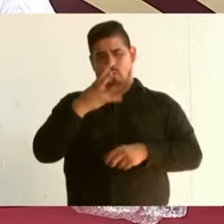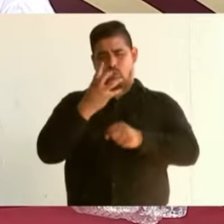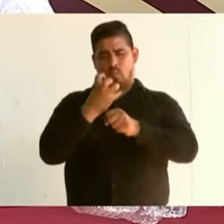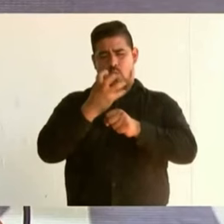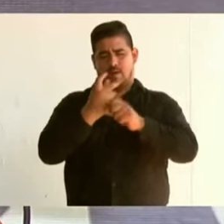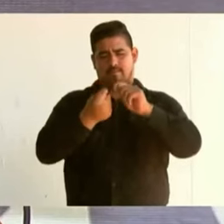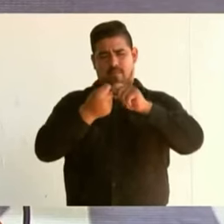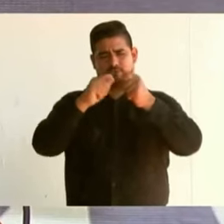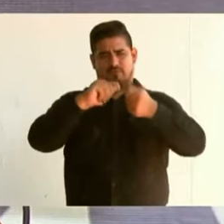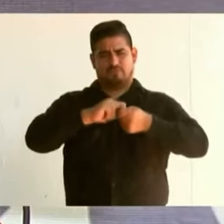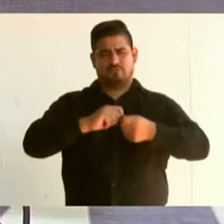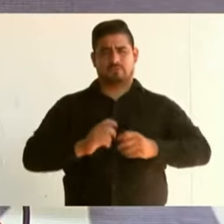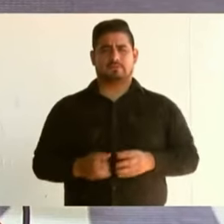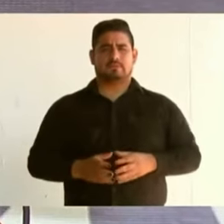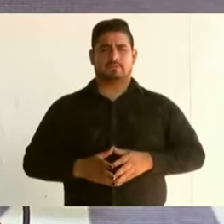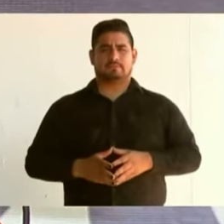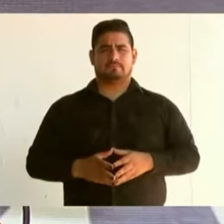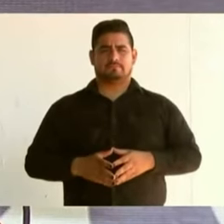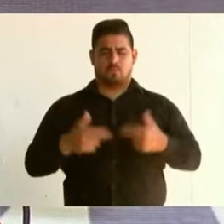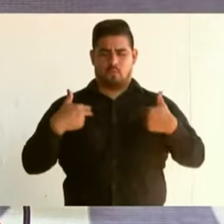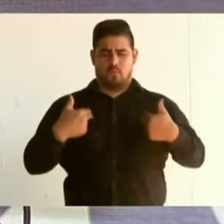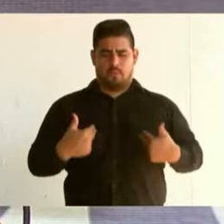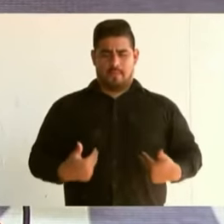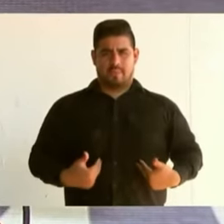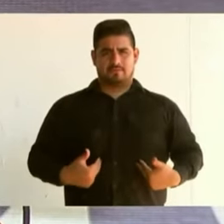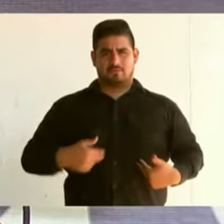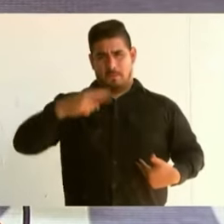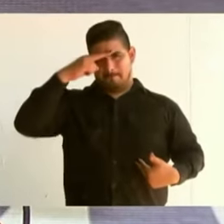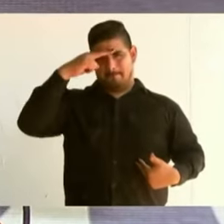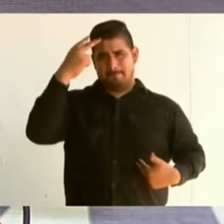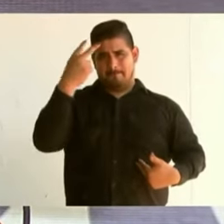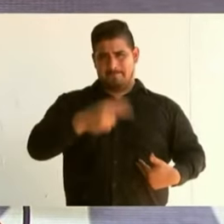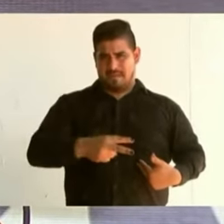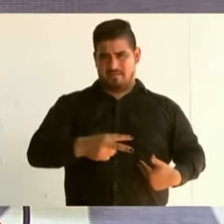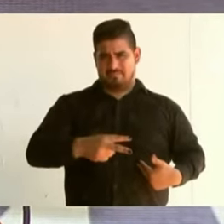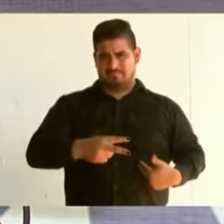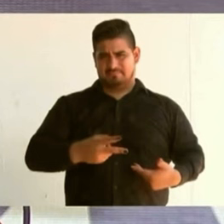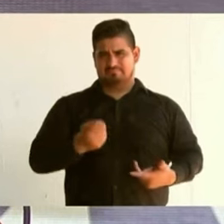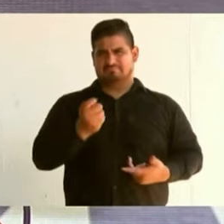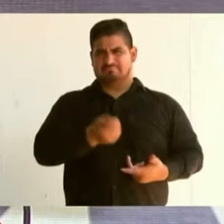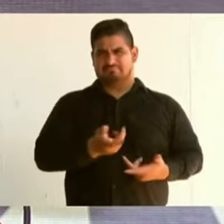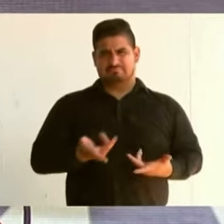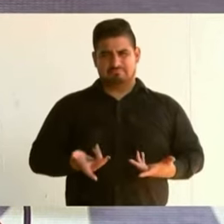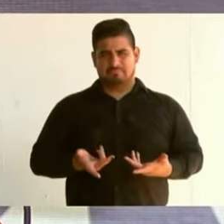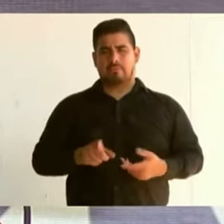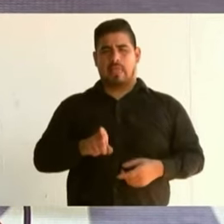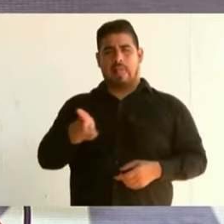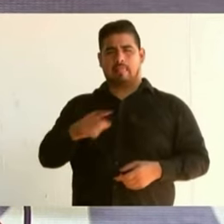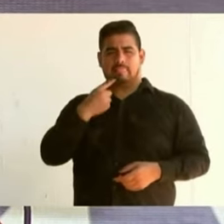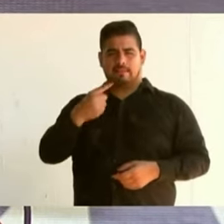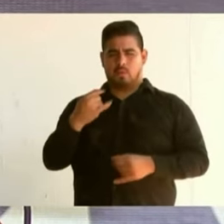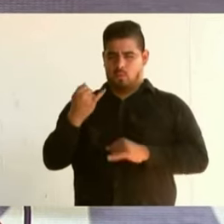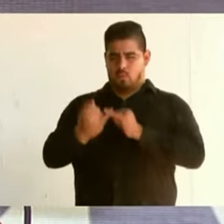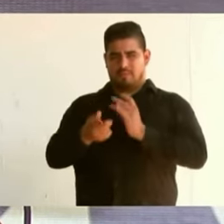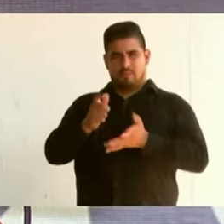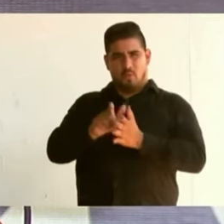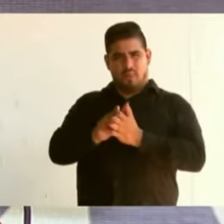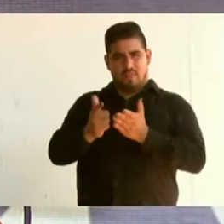transformación, el humanismo mexicano. Como él lo dice en su último libro,